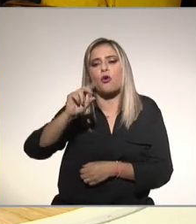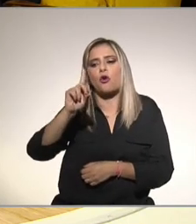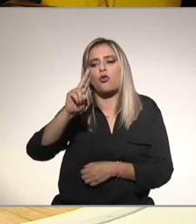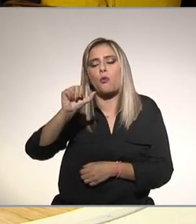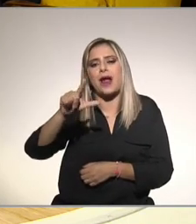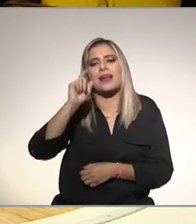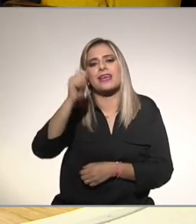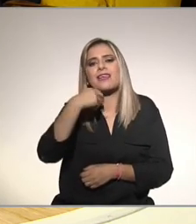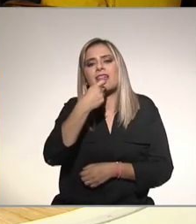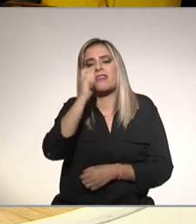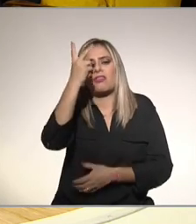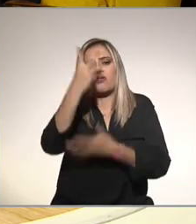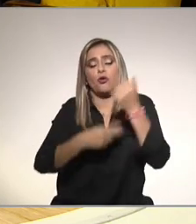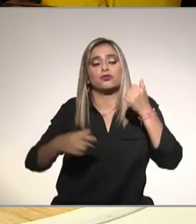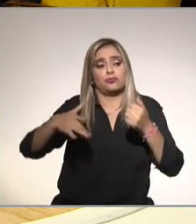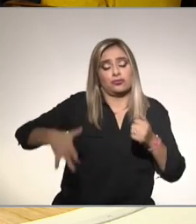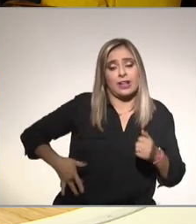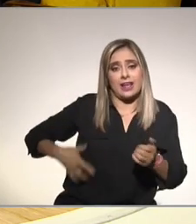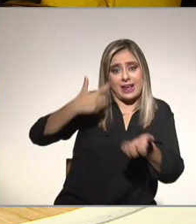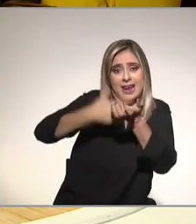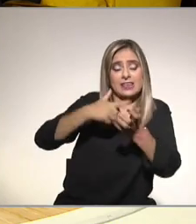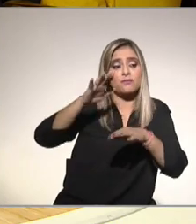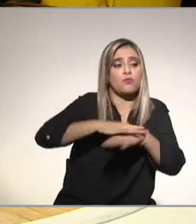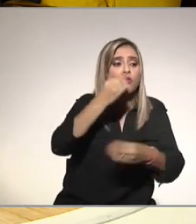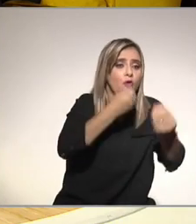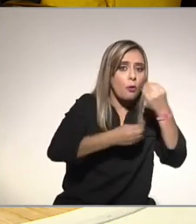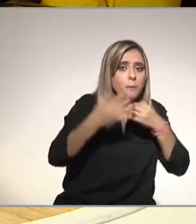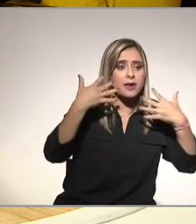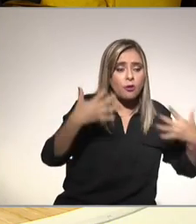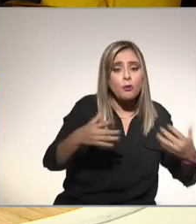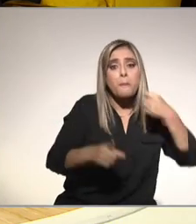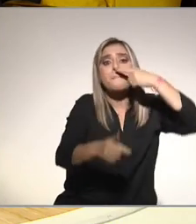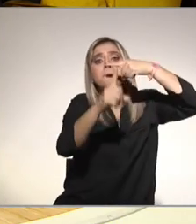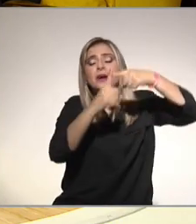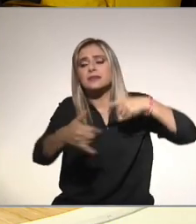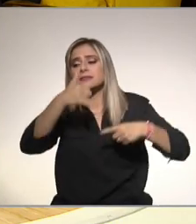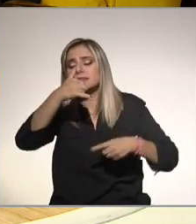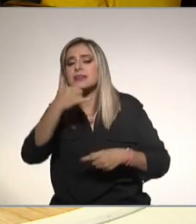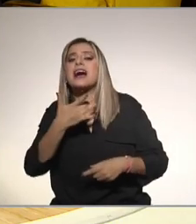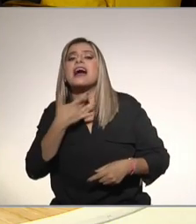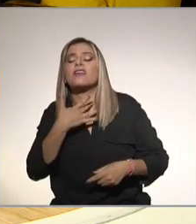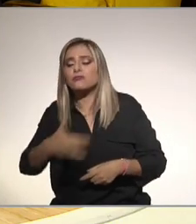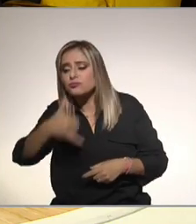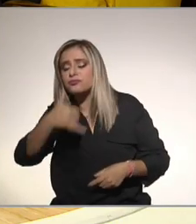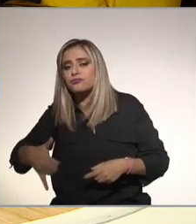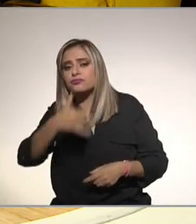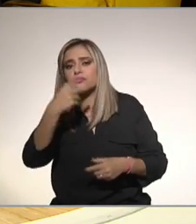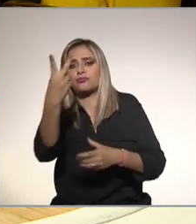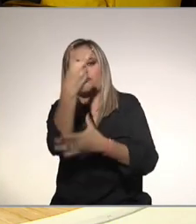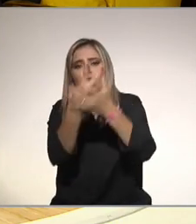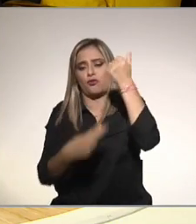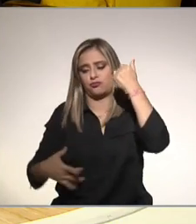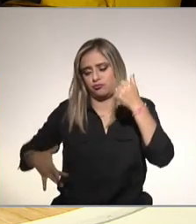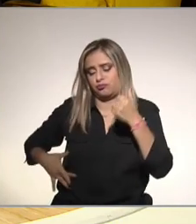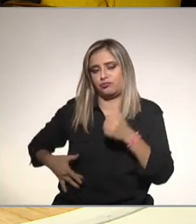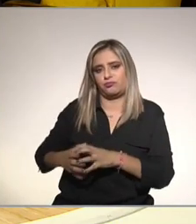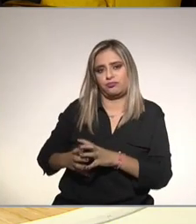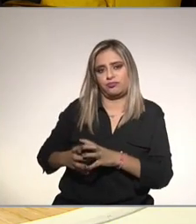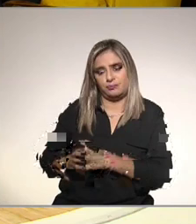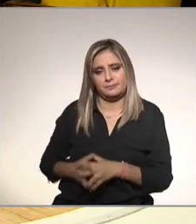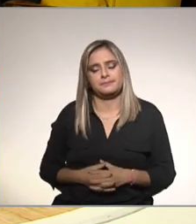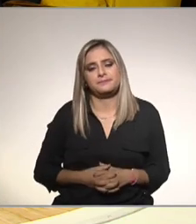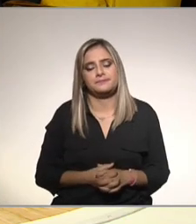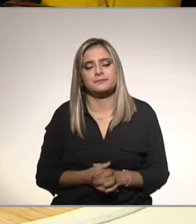bien tipificado y encontramos muchos pacientes que tienen esa doble circunstancia consumen alcohol y tienen obesidad